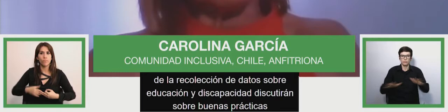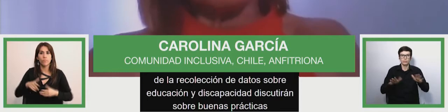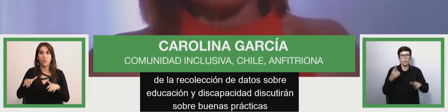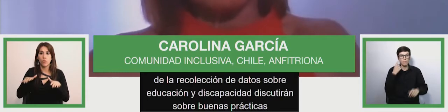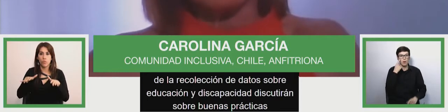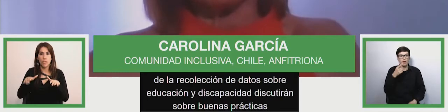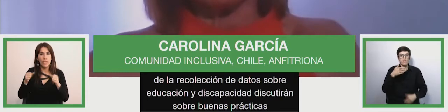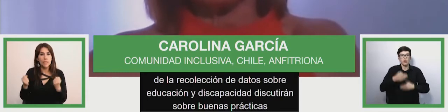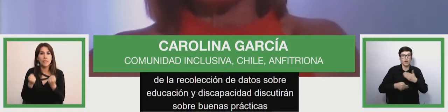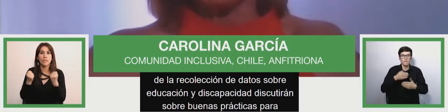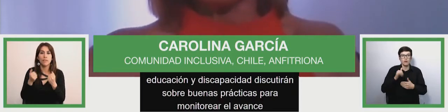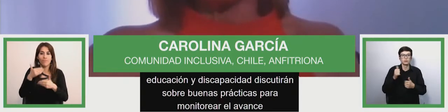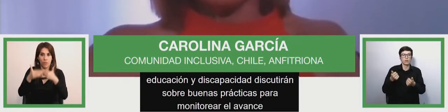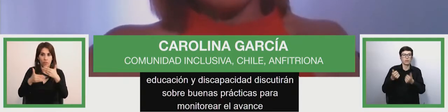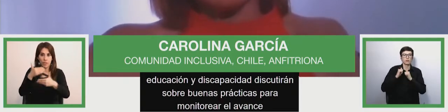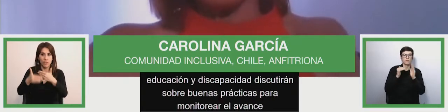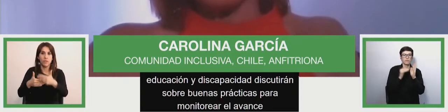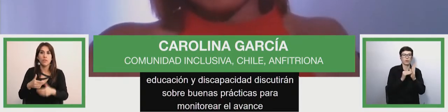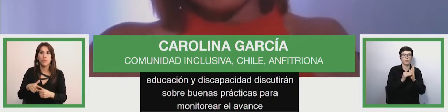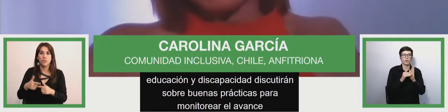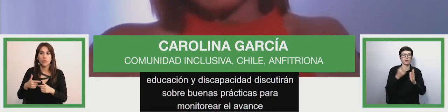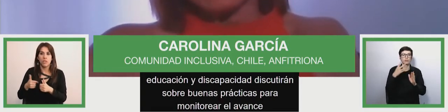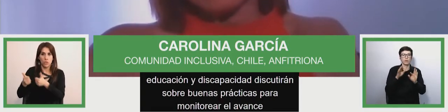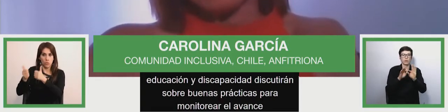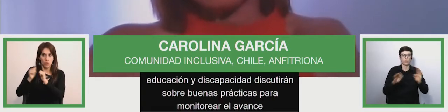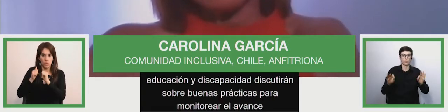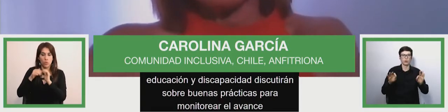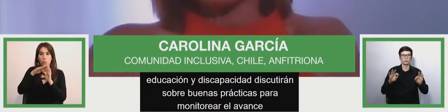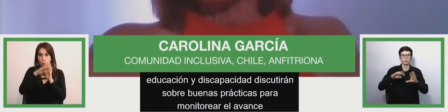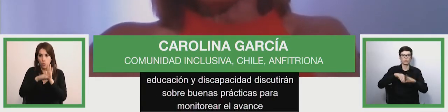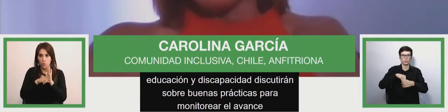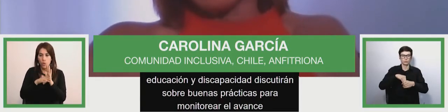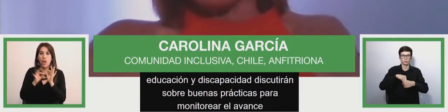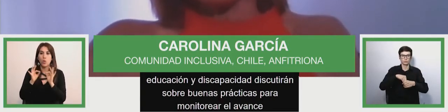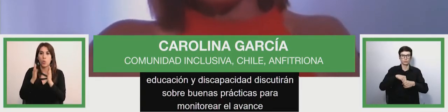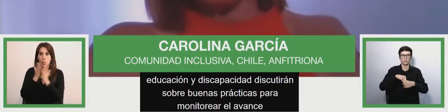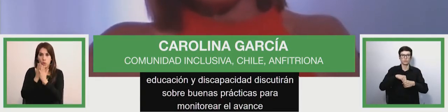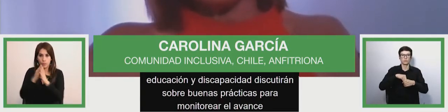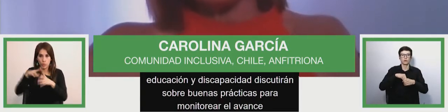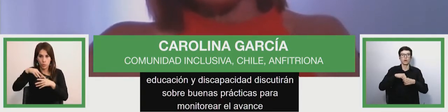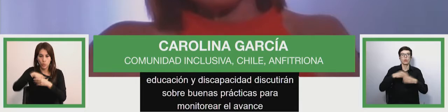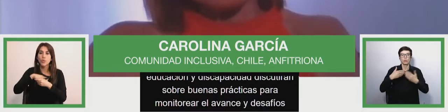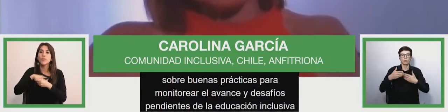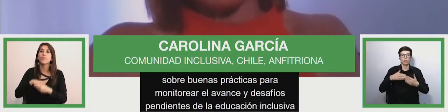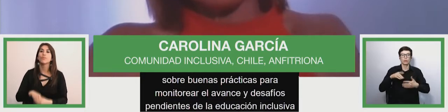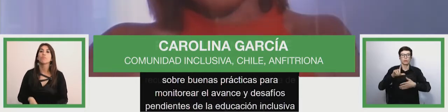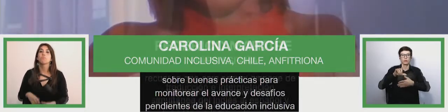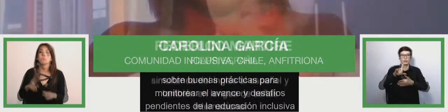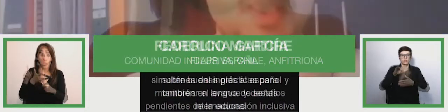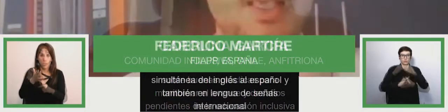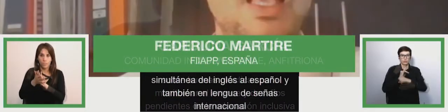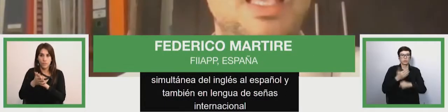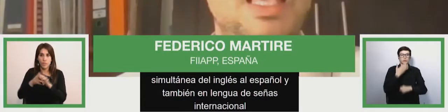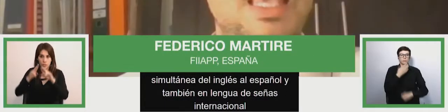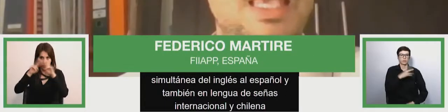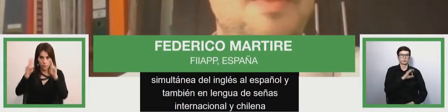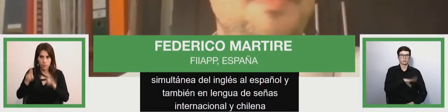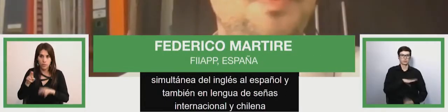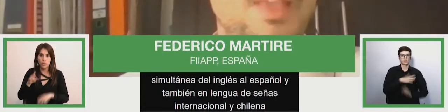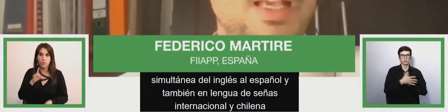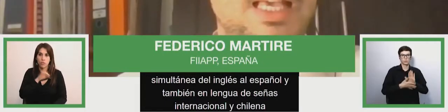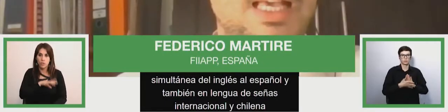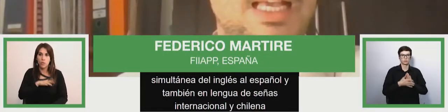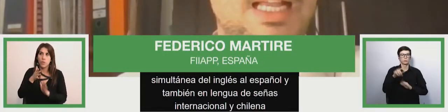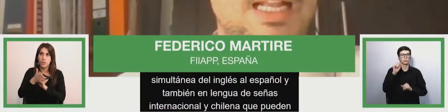desafíos pendientes de la educación inclusiva en América Latina y el Caribe. Y